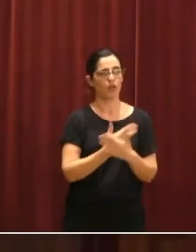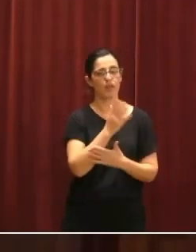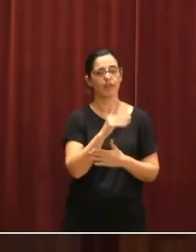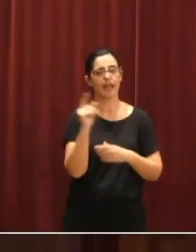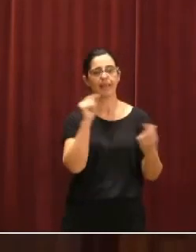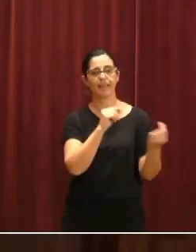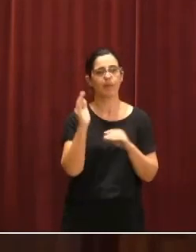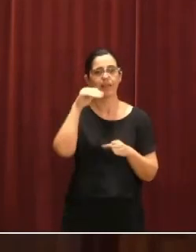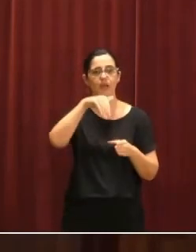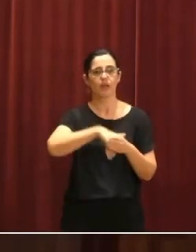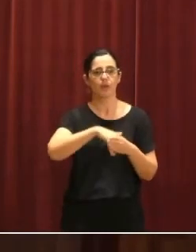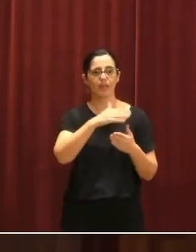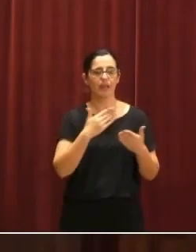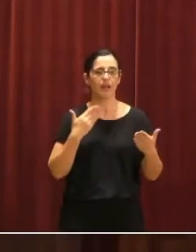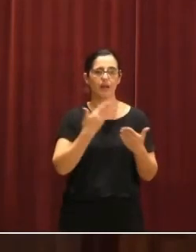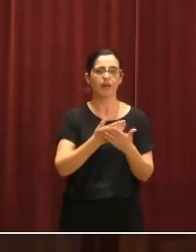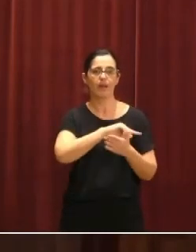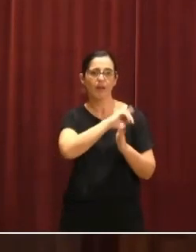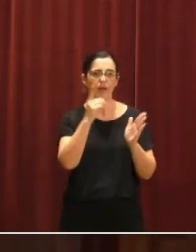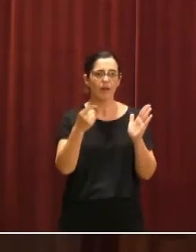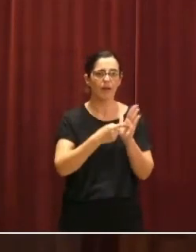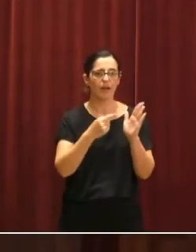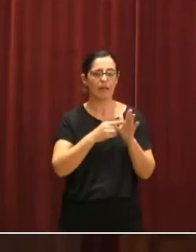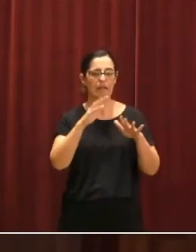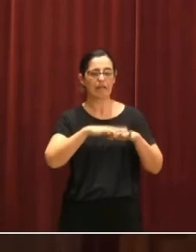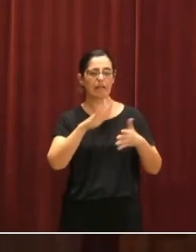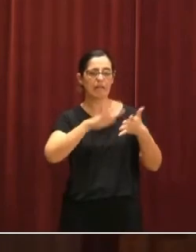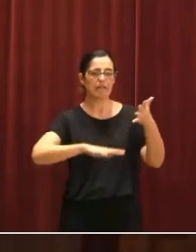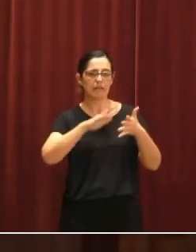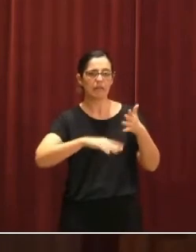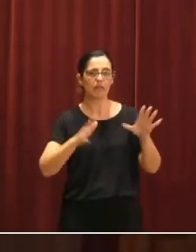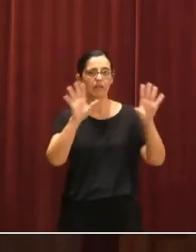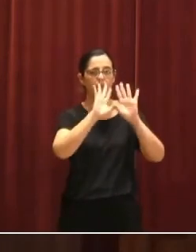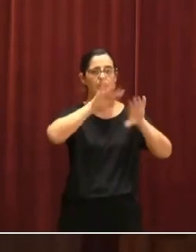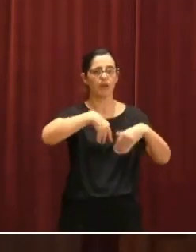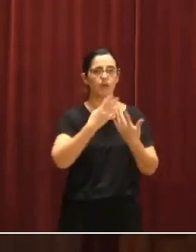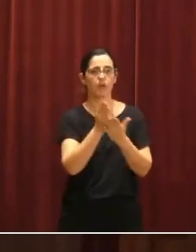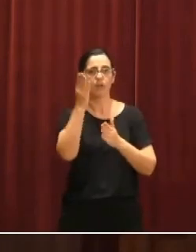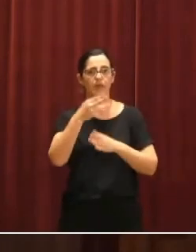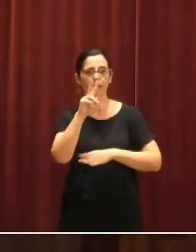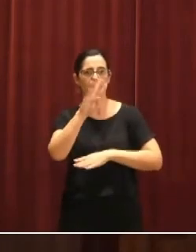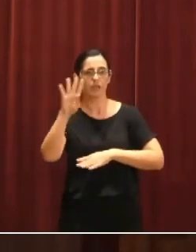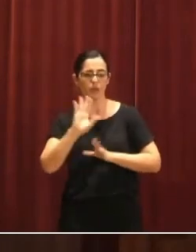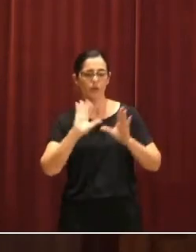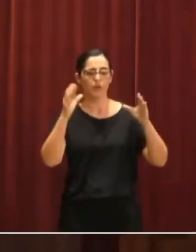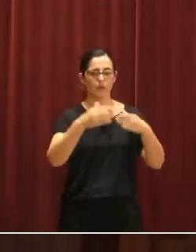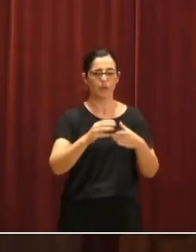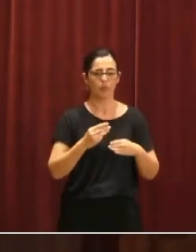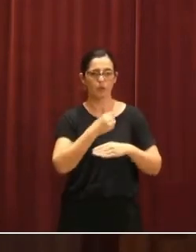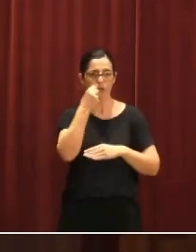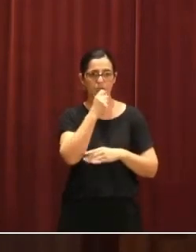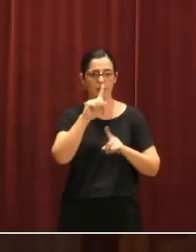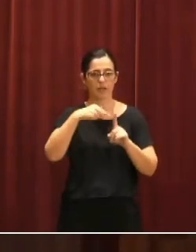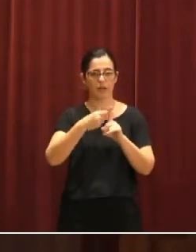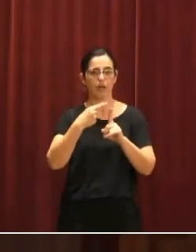protagonizaron con Lesén el capítulo que acabó con las fotos de Picornei y Los Rogers del Molina arrancadas del